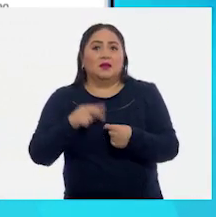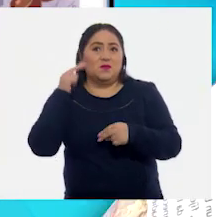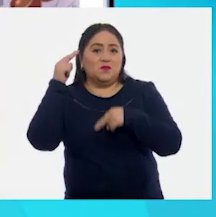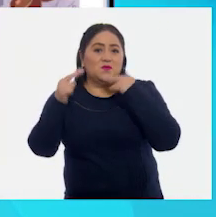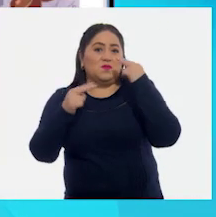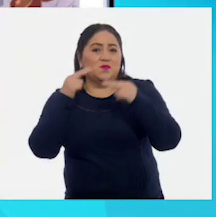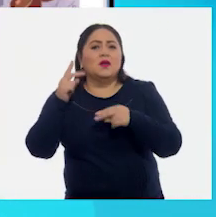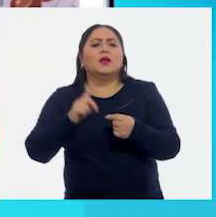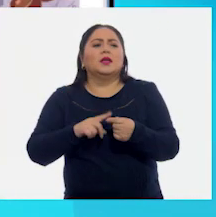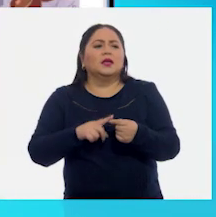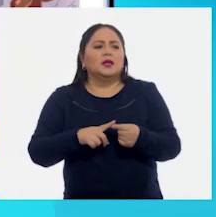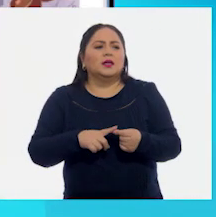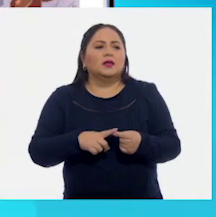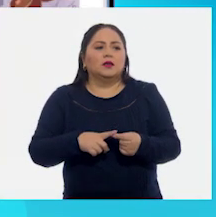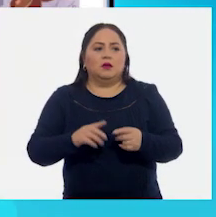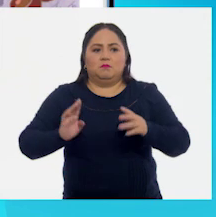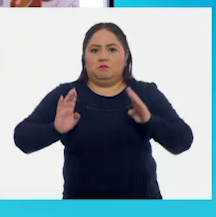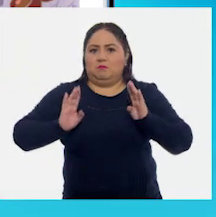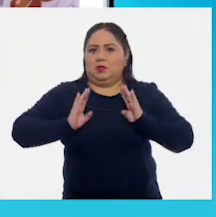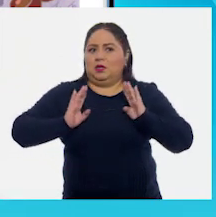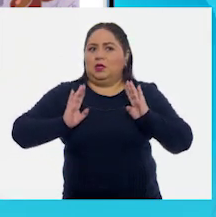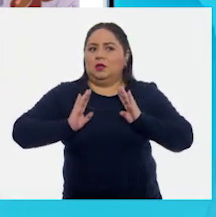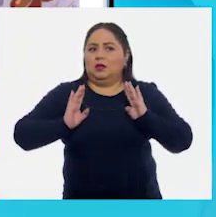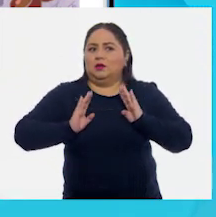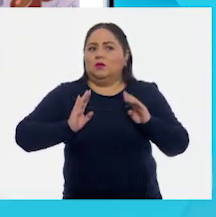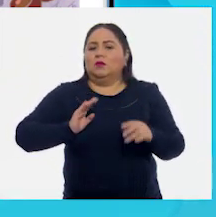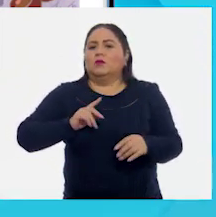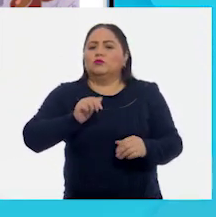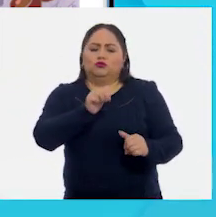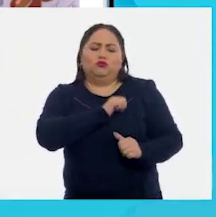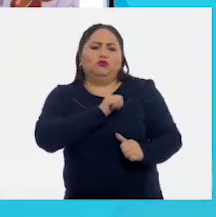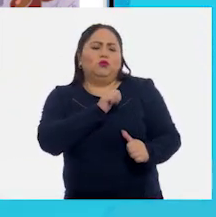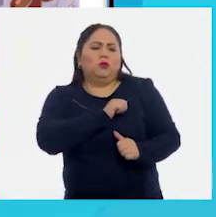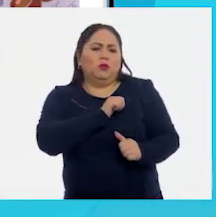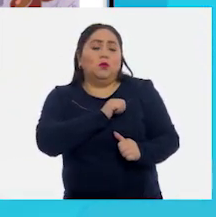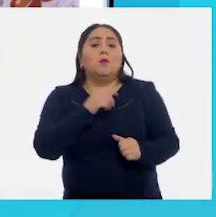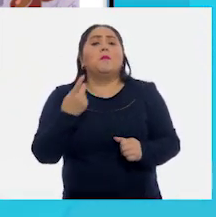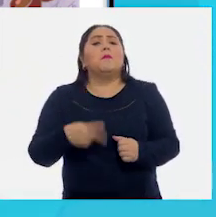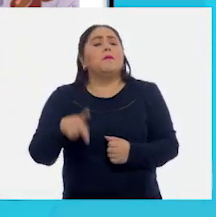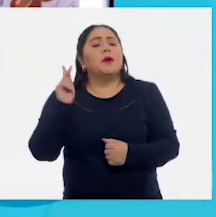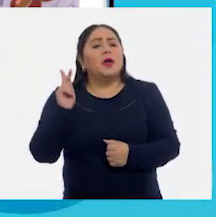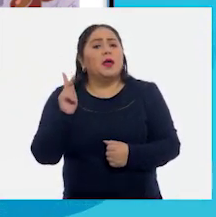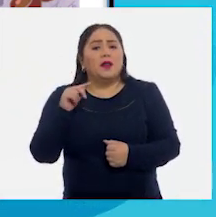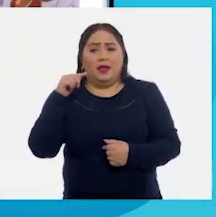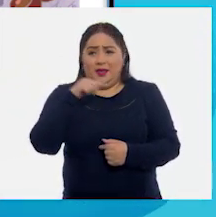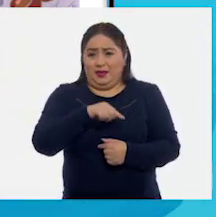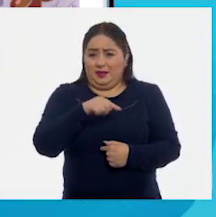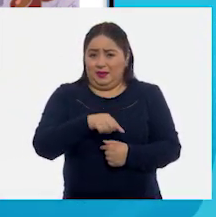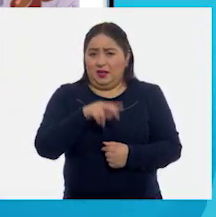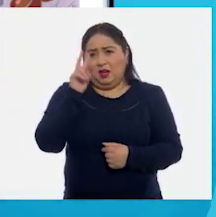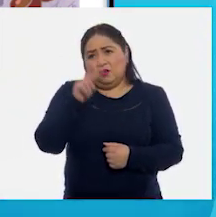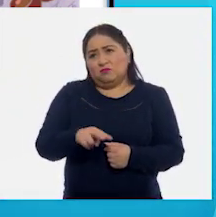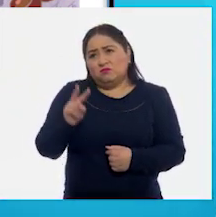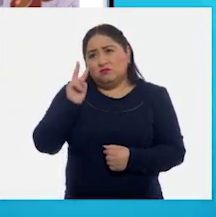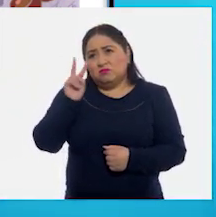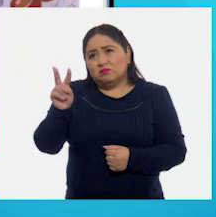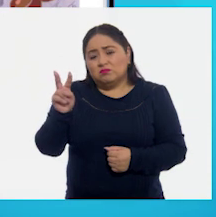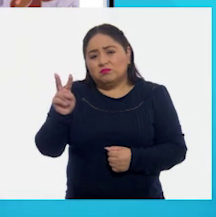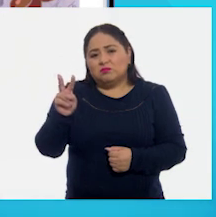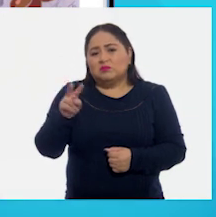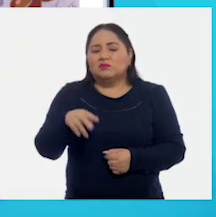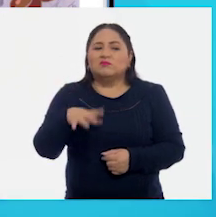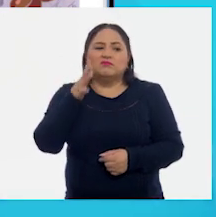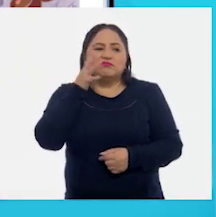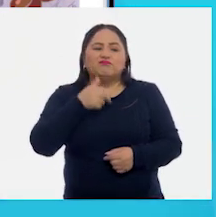nube fue a un militar, a un soldado. Pero ella definitivamente le dio la